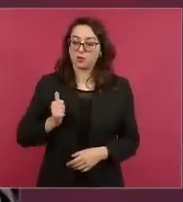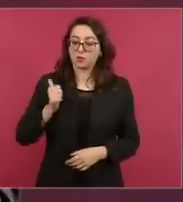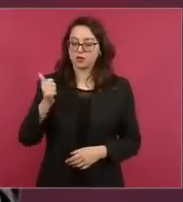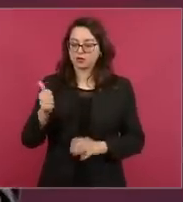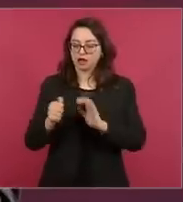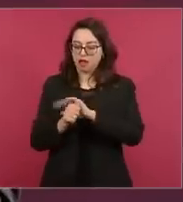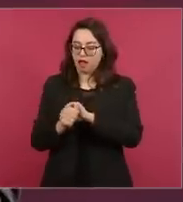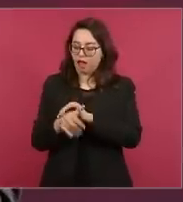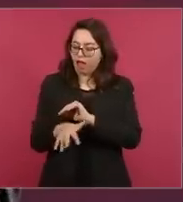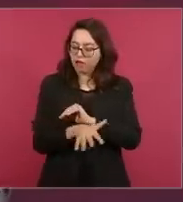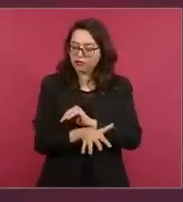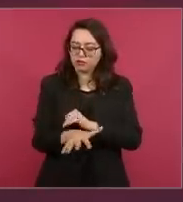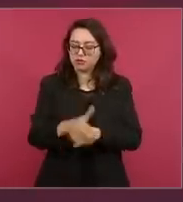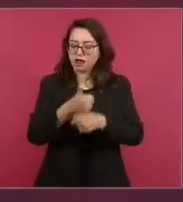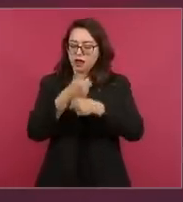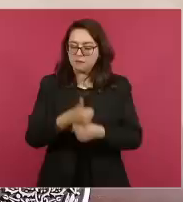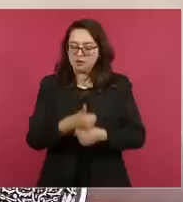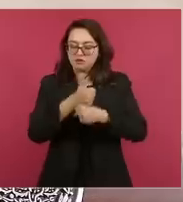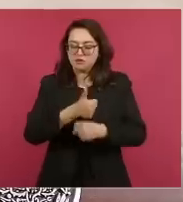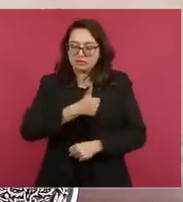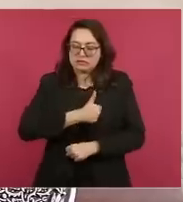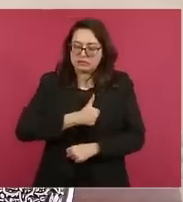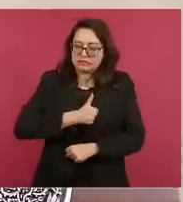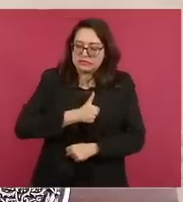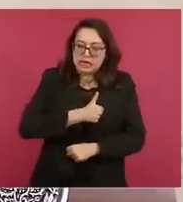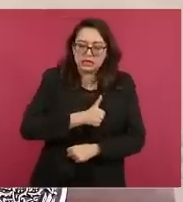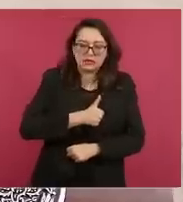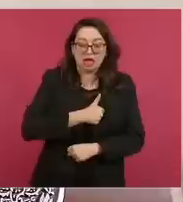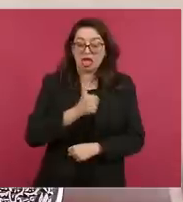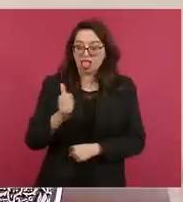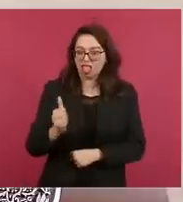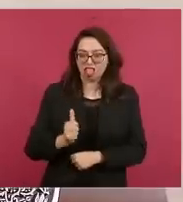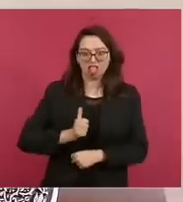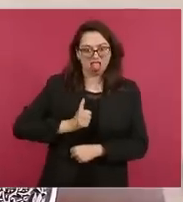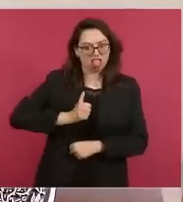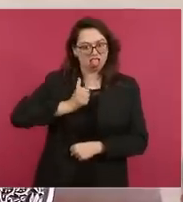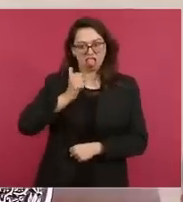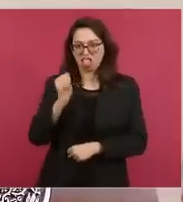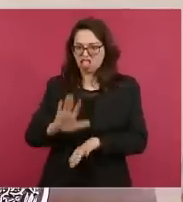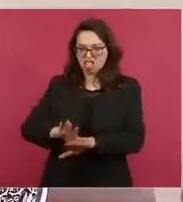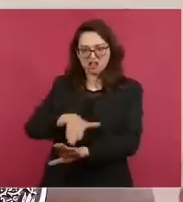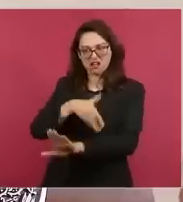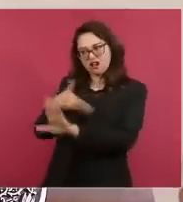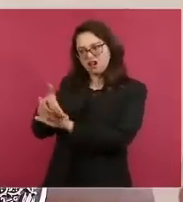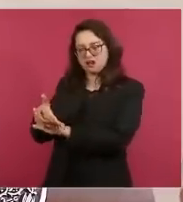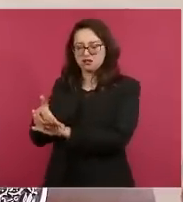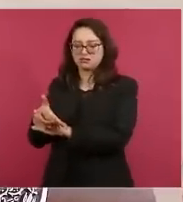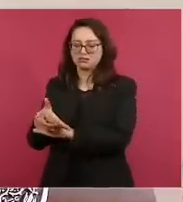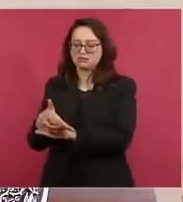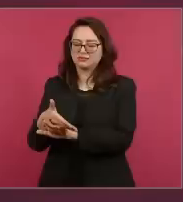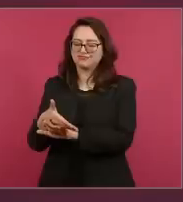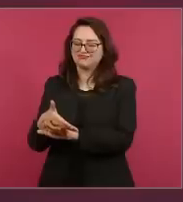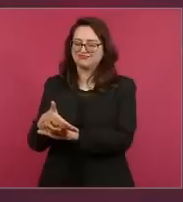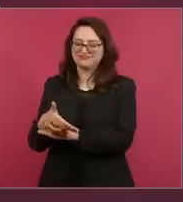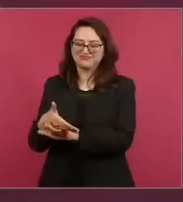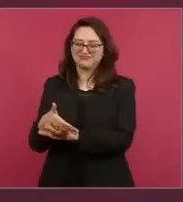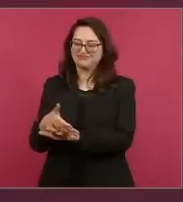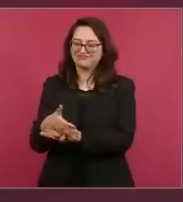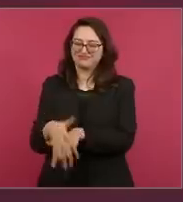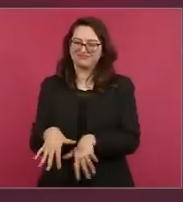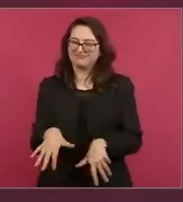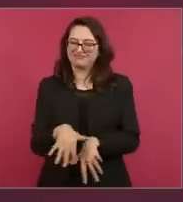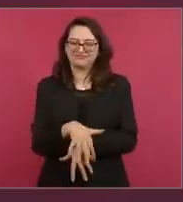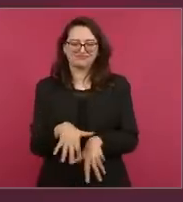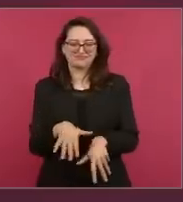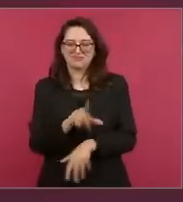lamentable como el de los jóvenes de Ayotzinapa desaparecidos